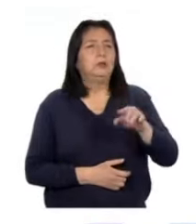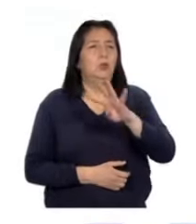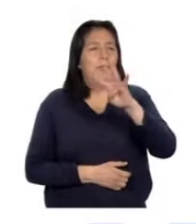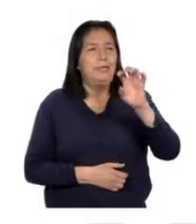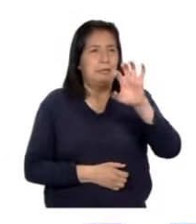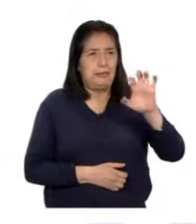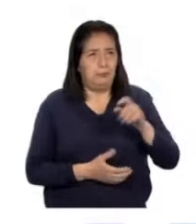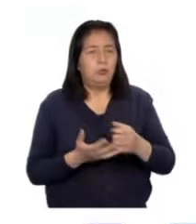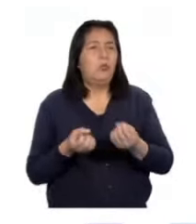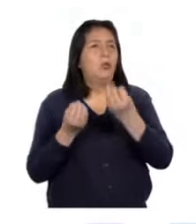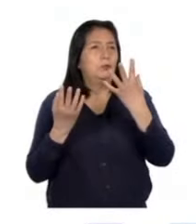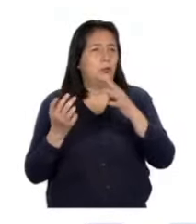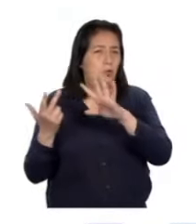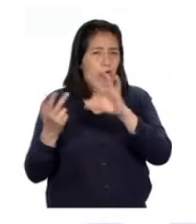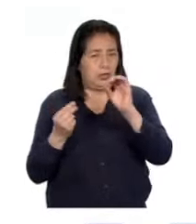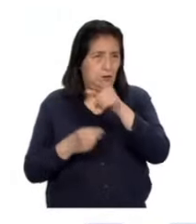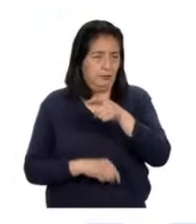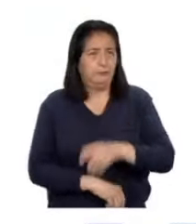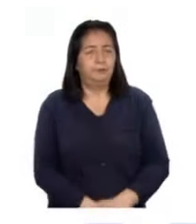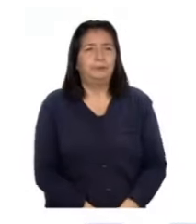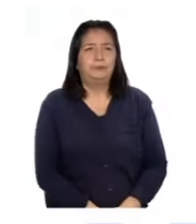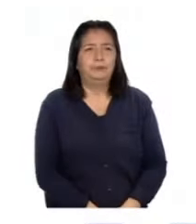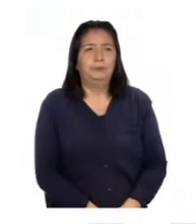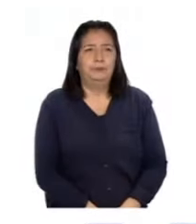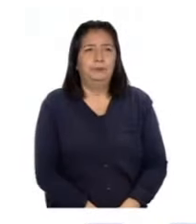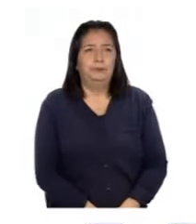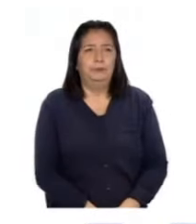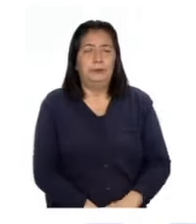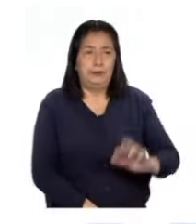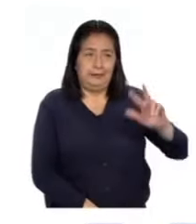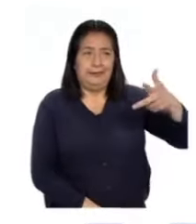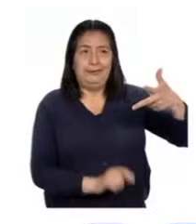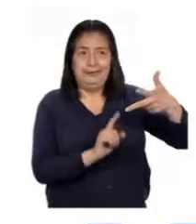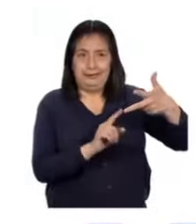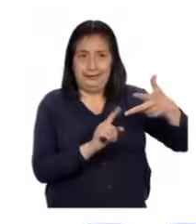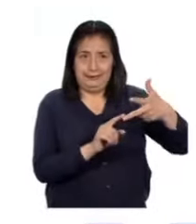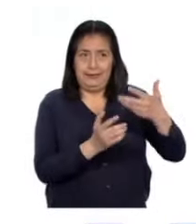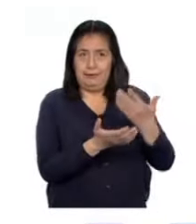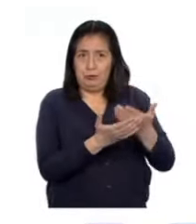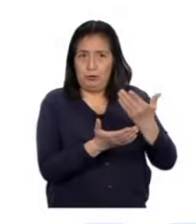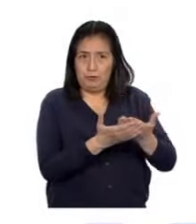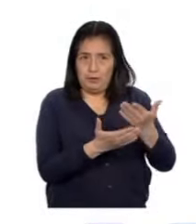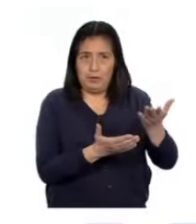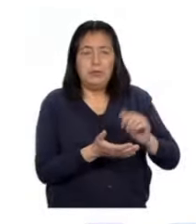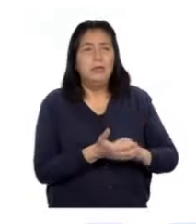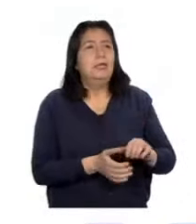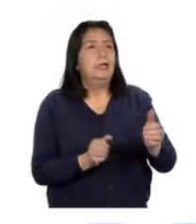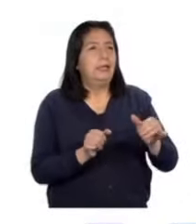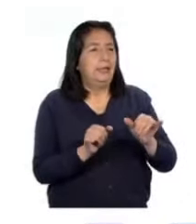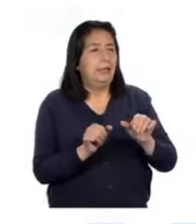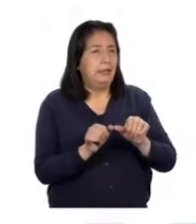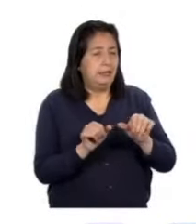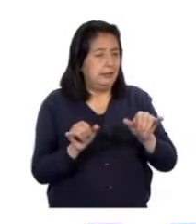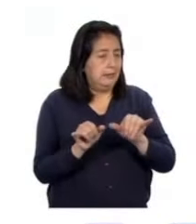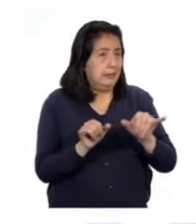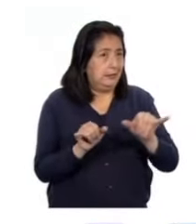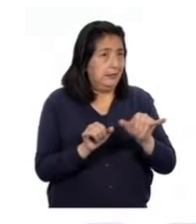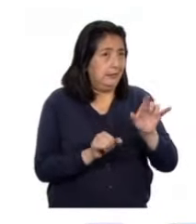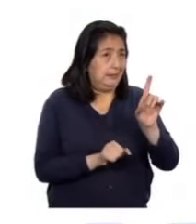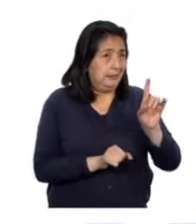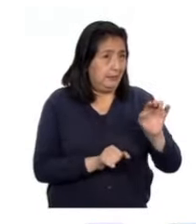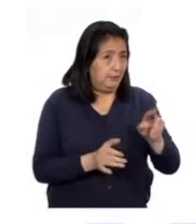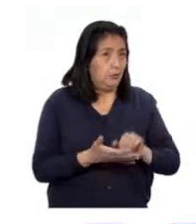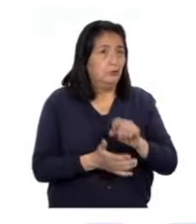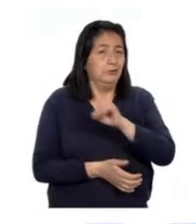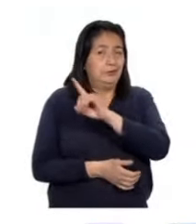decir, 80 centímetros. En el tercer intento, el diámetro sería de 100